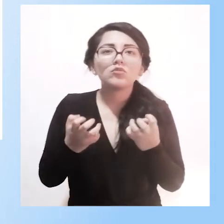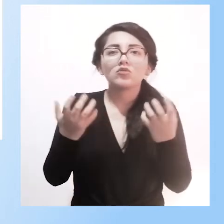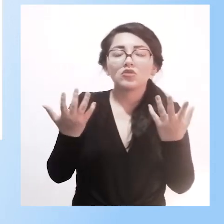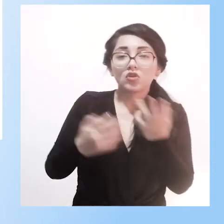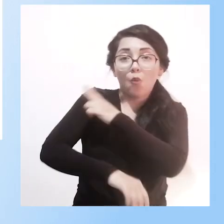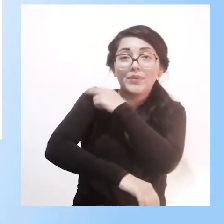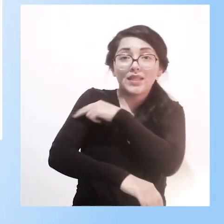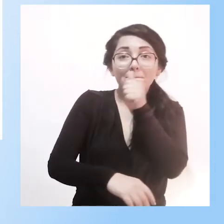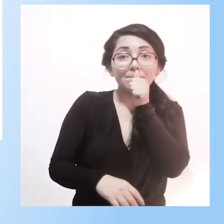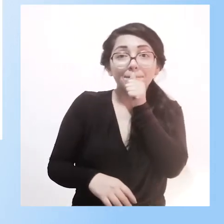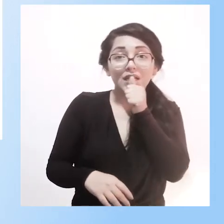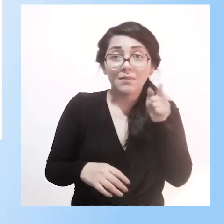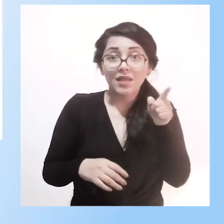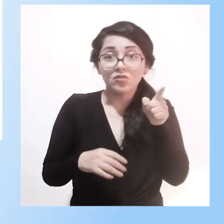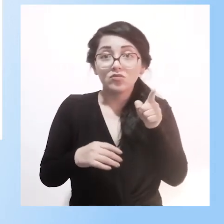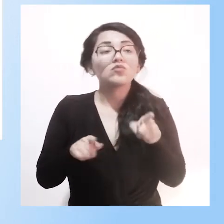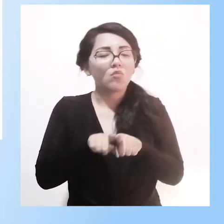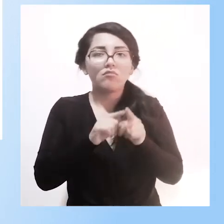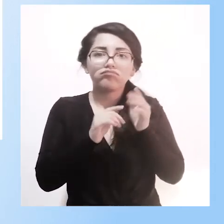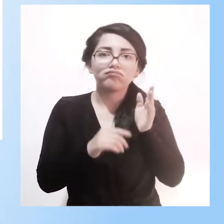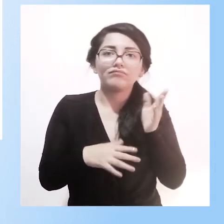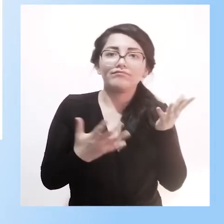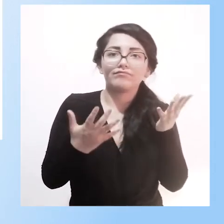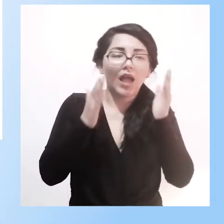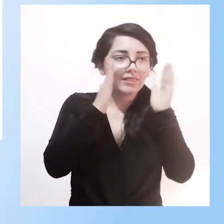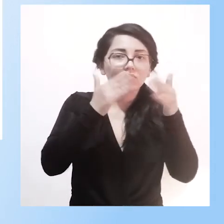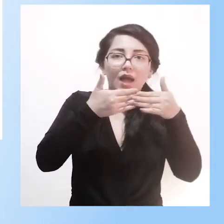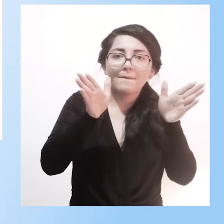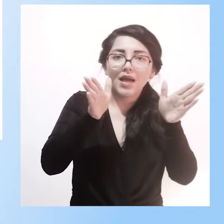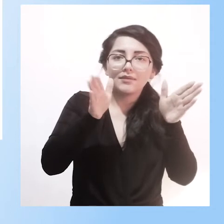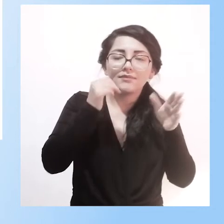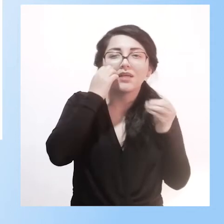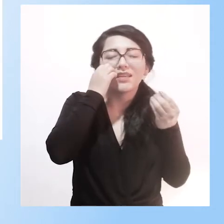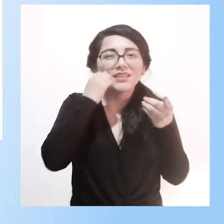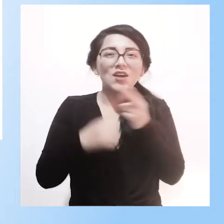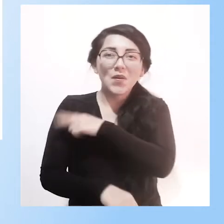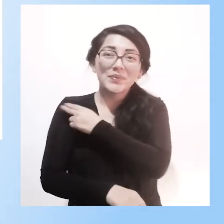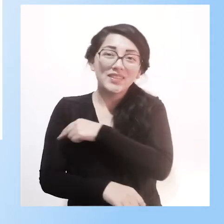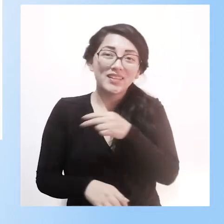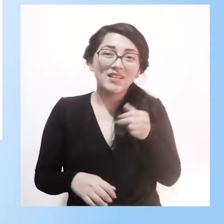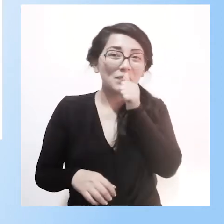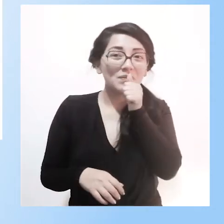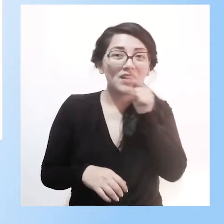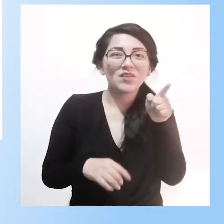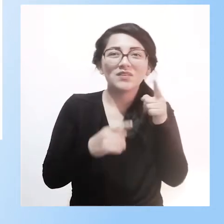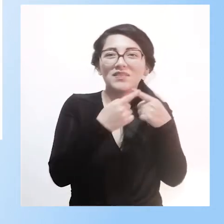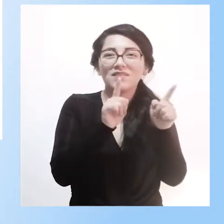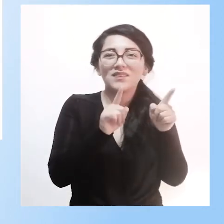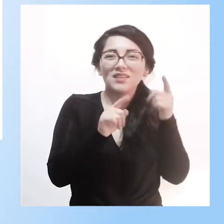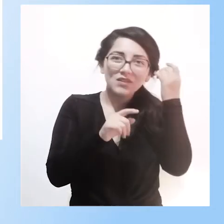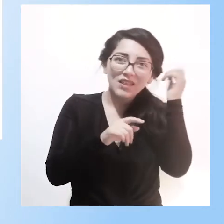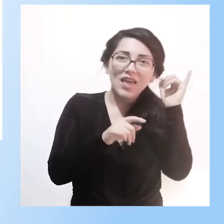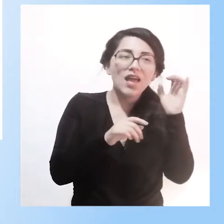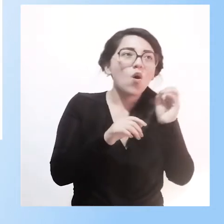Y CETAT, que son privados también, porque cuando son privados, ellos tienen otras competencias. Por ejemplo, ellos ponen los